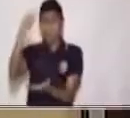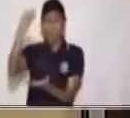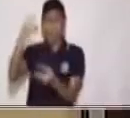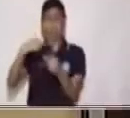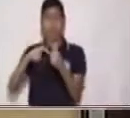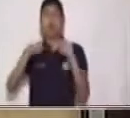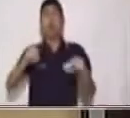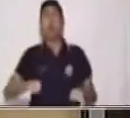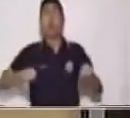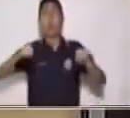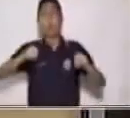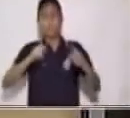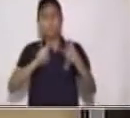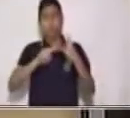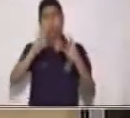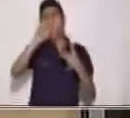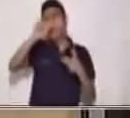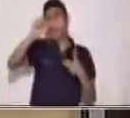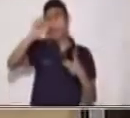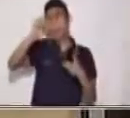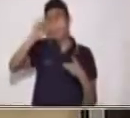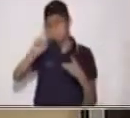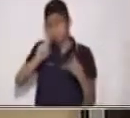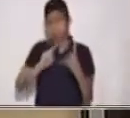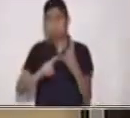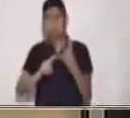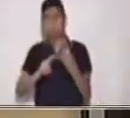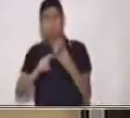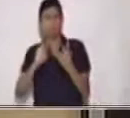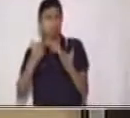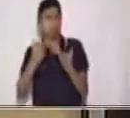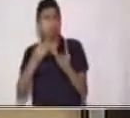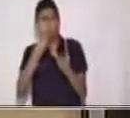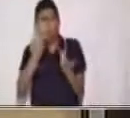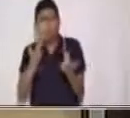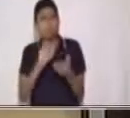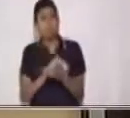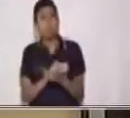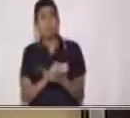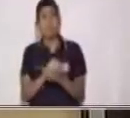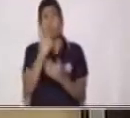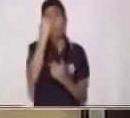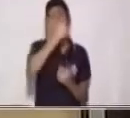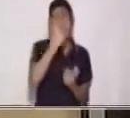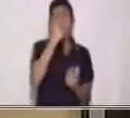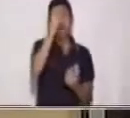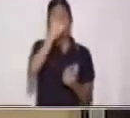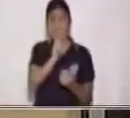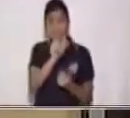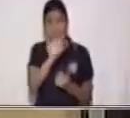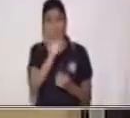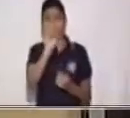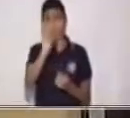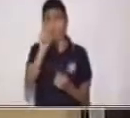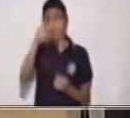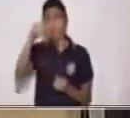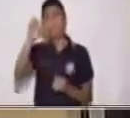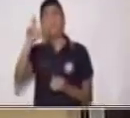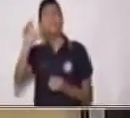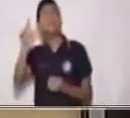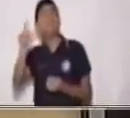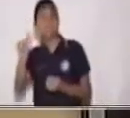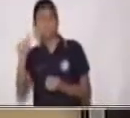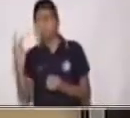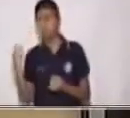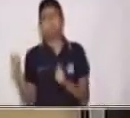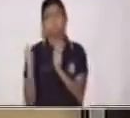una rama, un radio y una torta. Sara y Teresa la acompañan. Renato